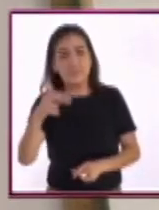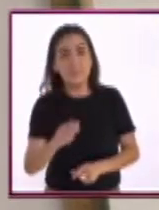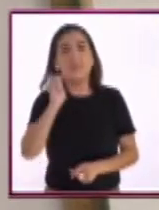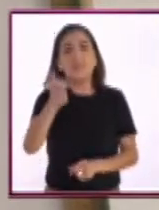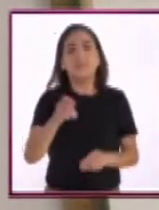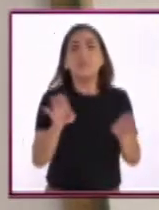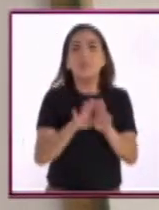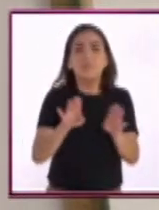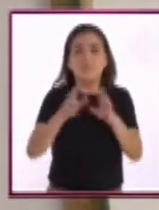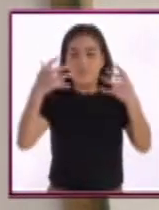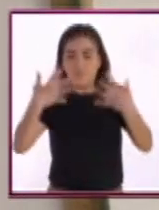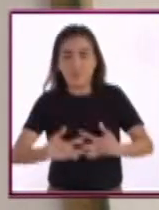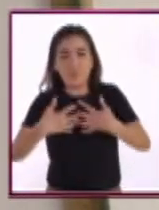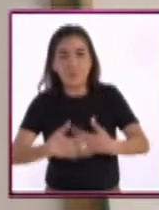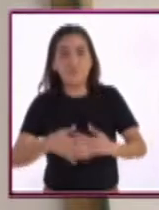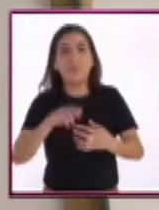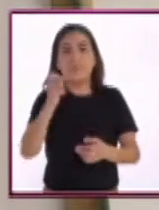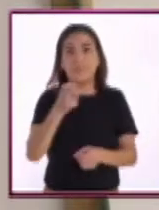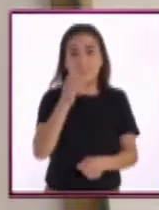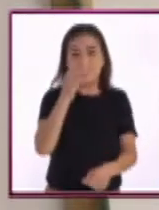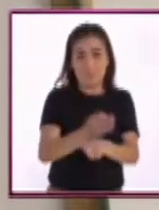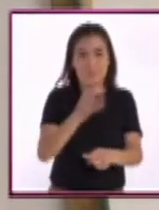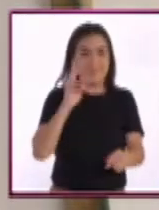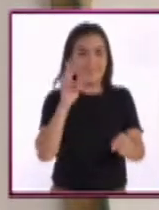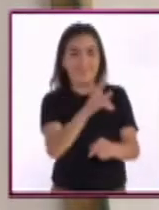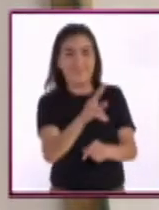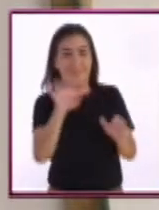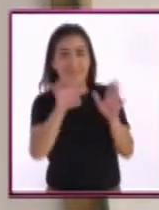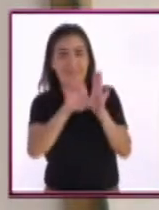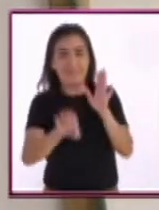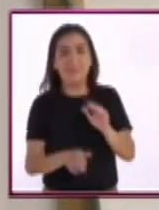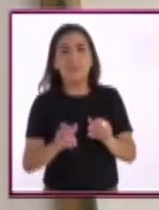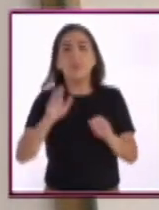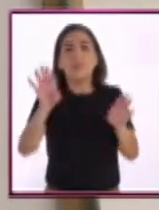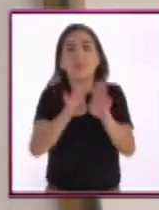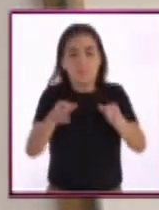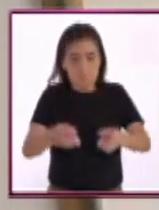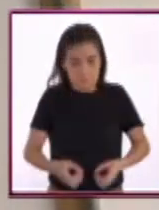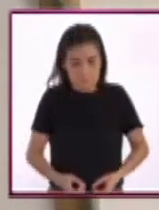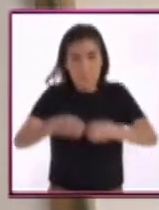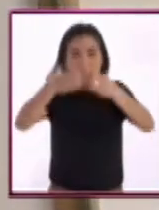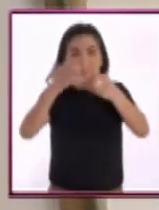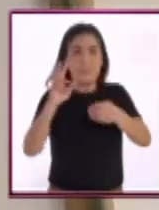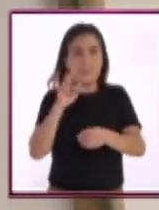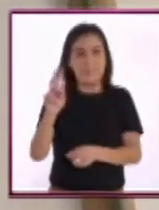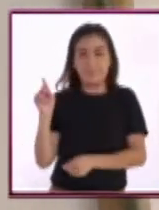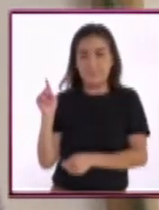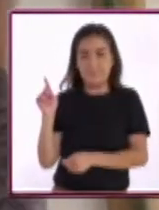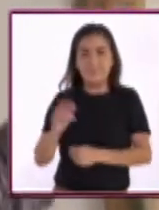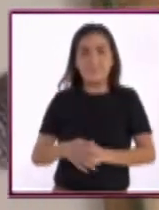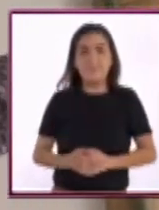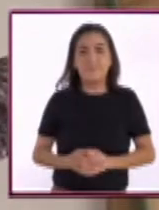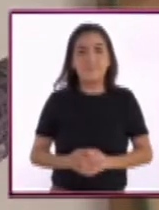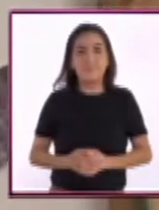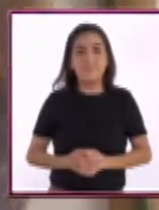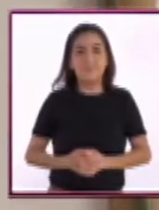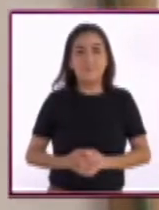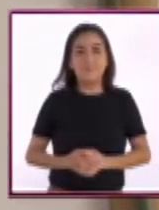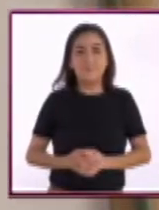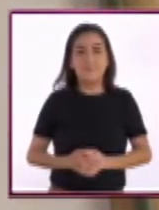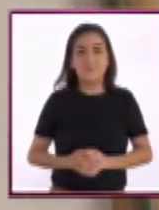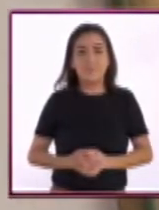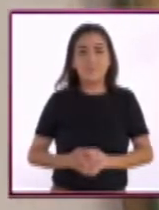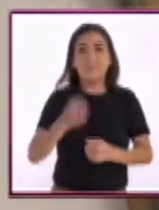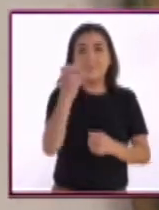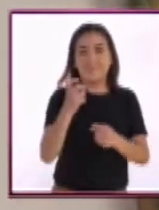y lo convertimos en un sistema prefabricado. Entonces aquí podemos ver por ejemplo la conexión entre dos paneles prefabricados. Es todo este